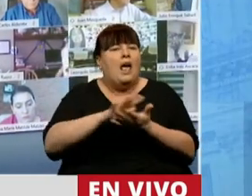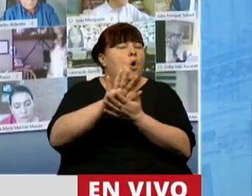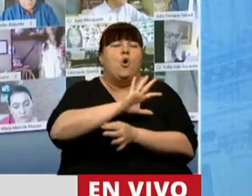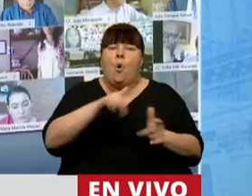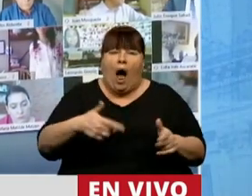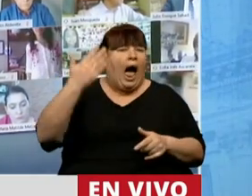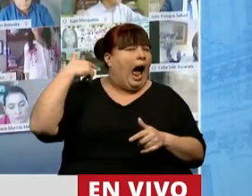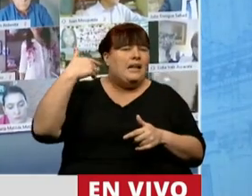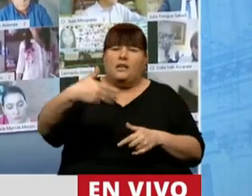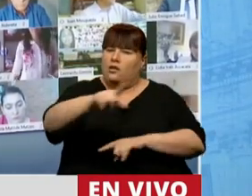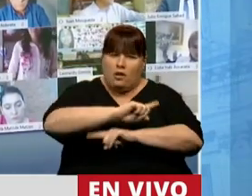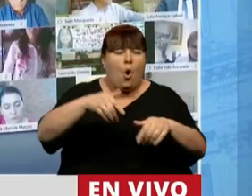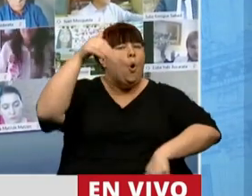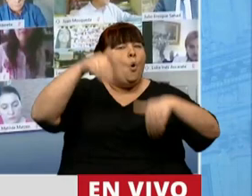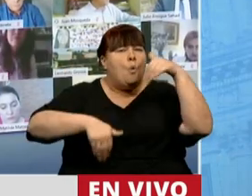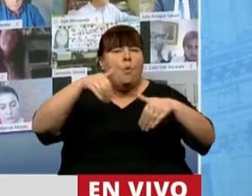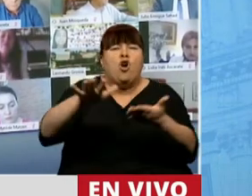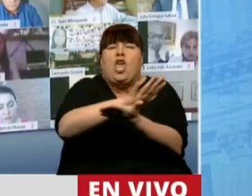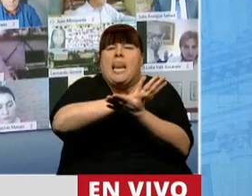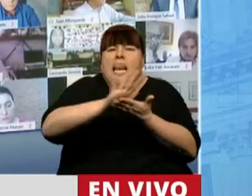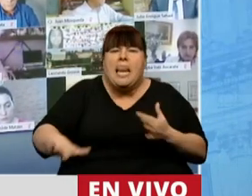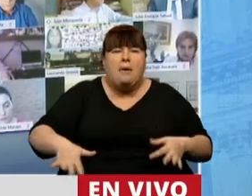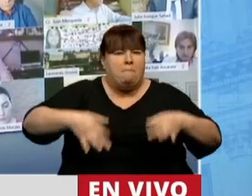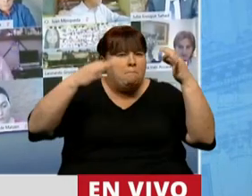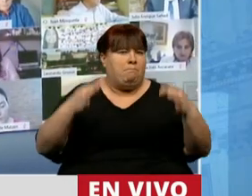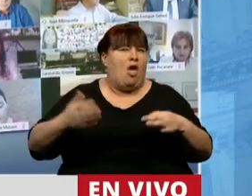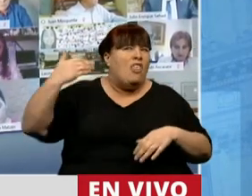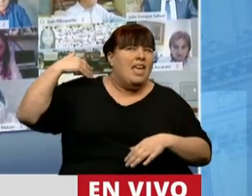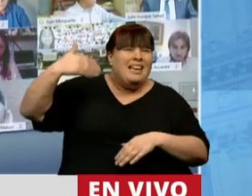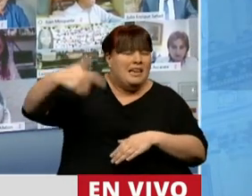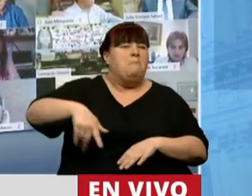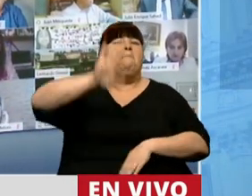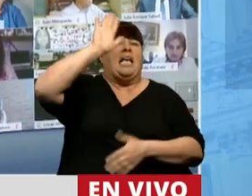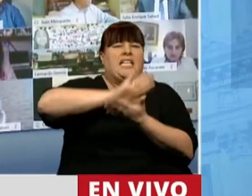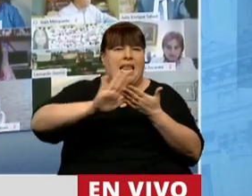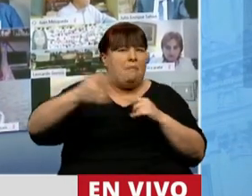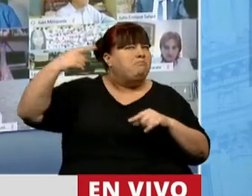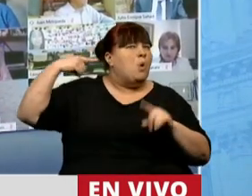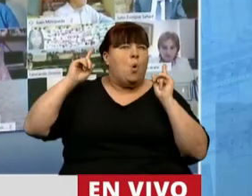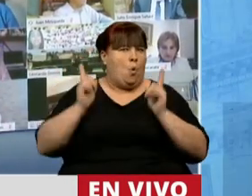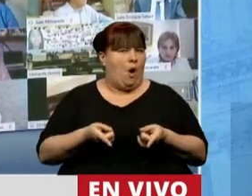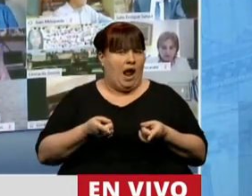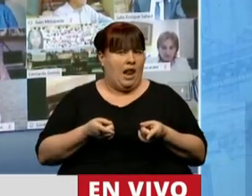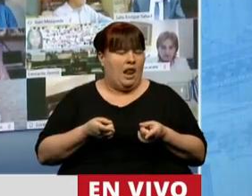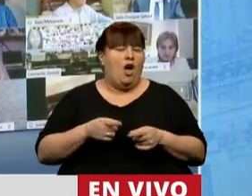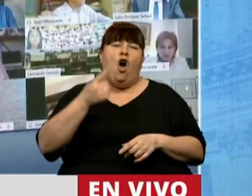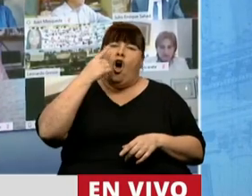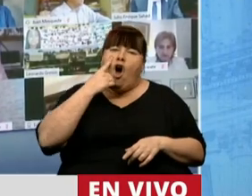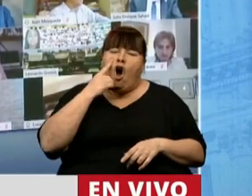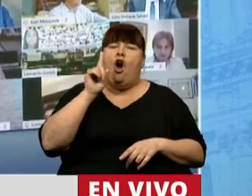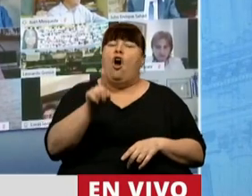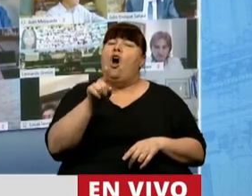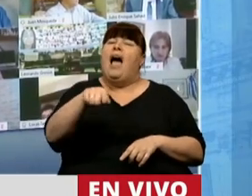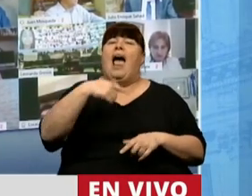habrá fraude, tuvimos la elección más limpia y más transparente de los últimos tiempos como las anteriores. No dejemos